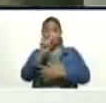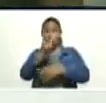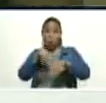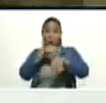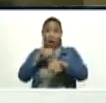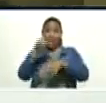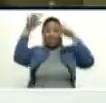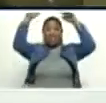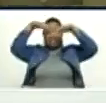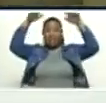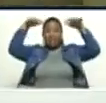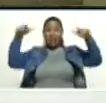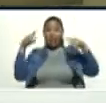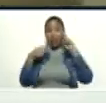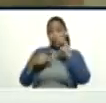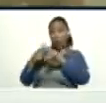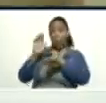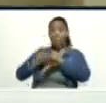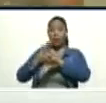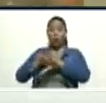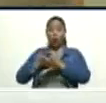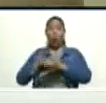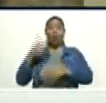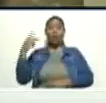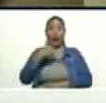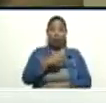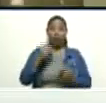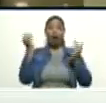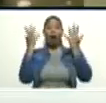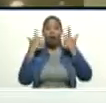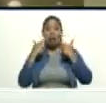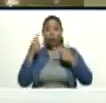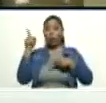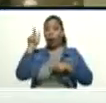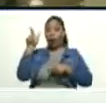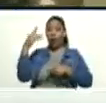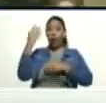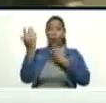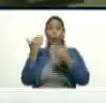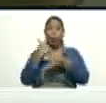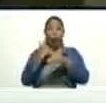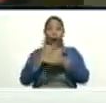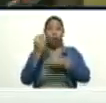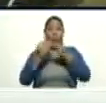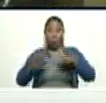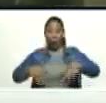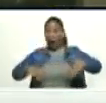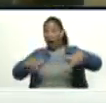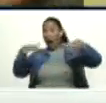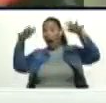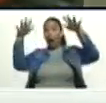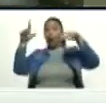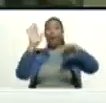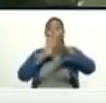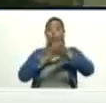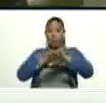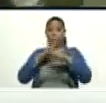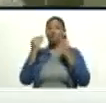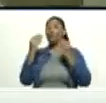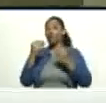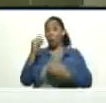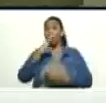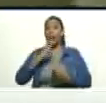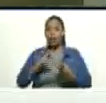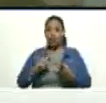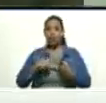la situación que vimos en tejerías, en el castaño. Y sabemos que esto sucede mucho en Brasil, en Río de